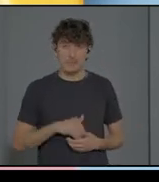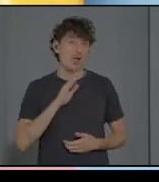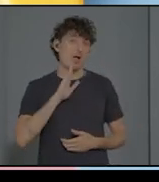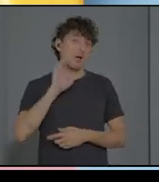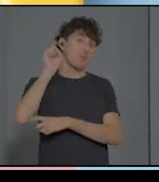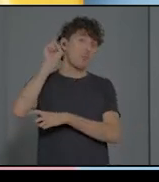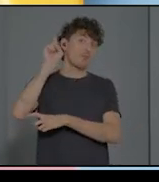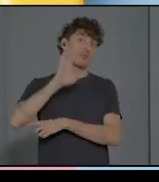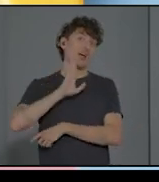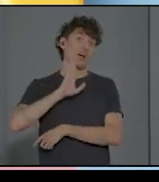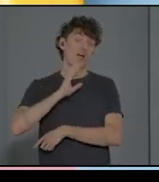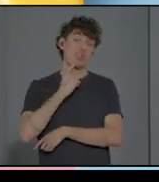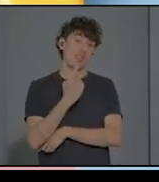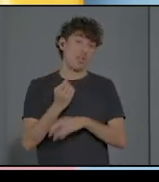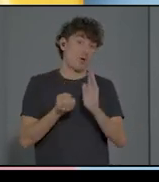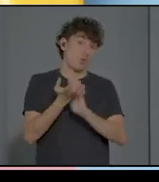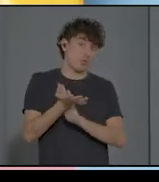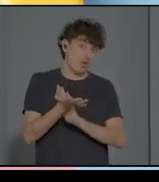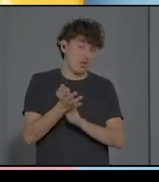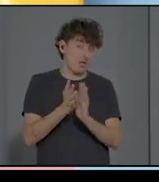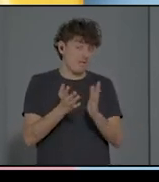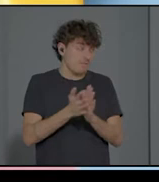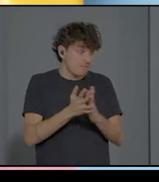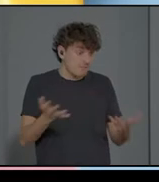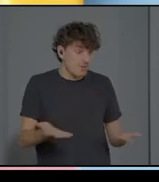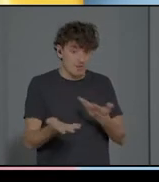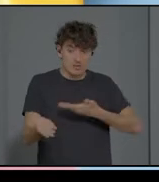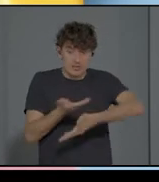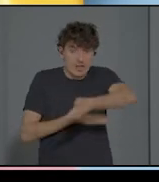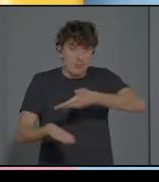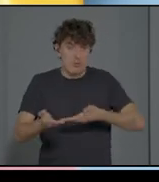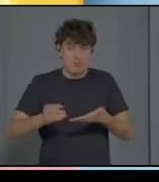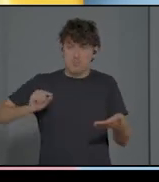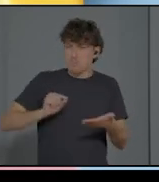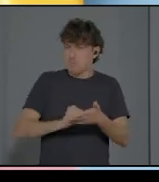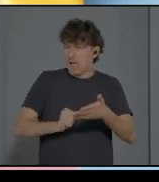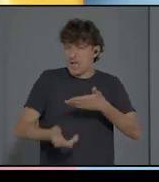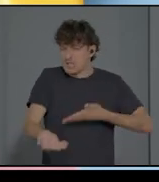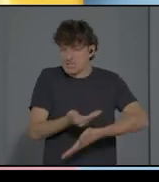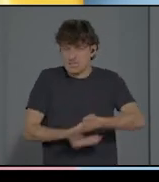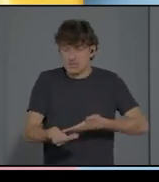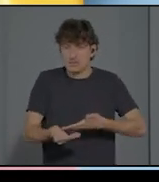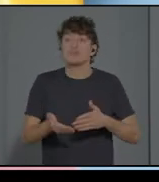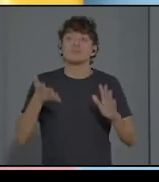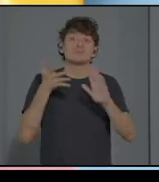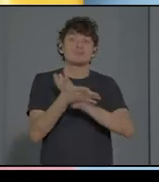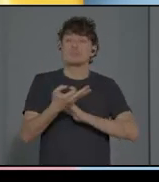intercambio interativo inmediato, es decir, en sintonizarse con él,